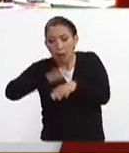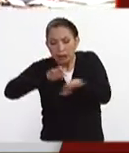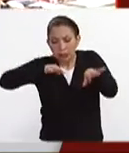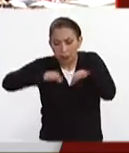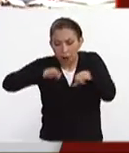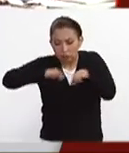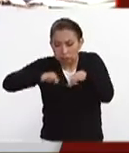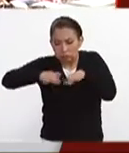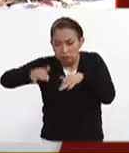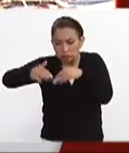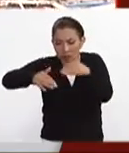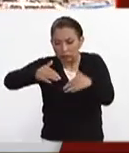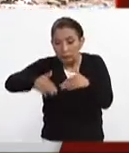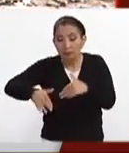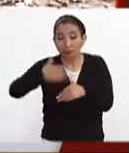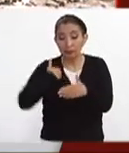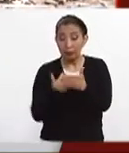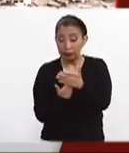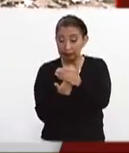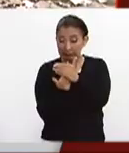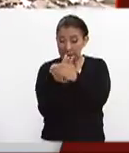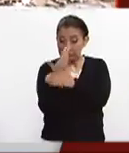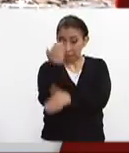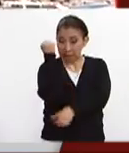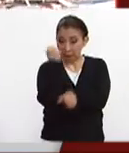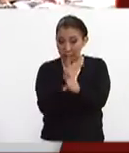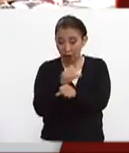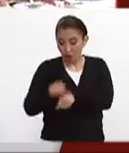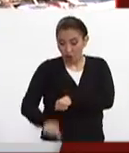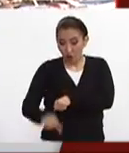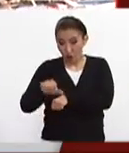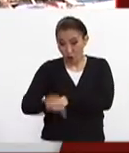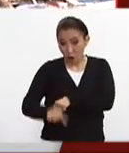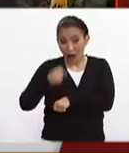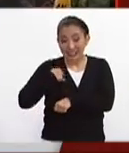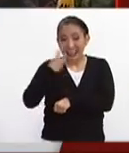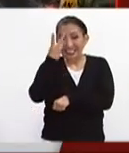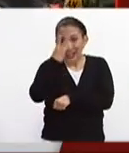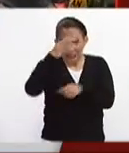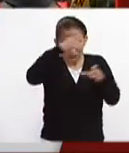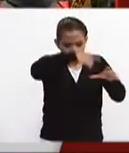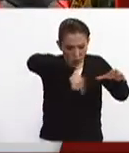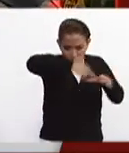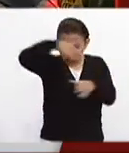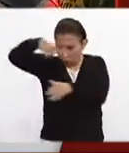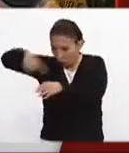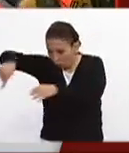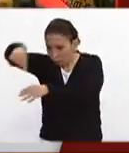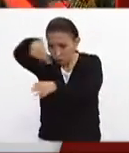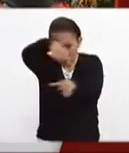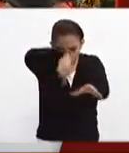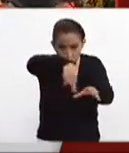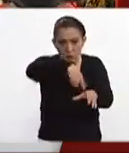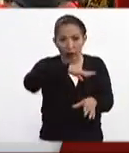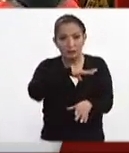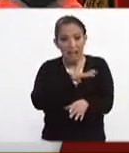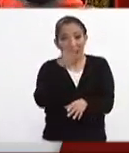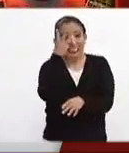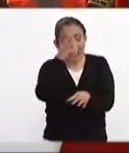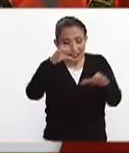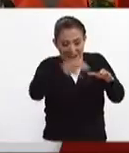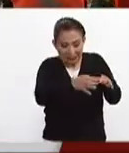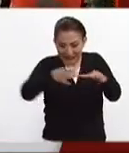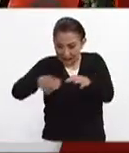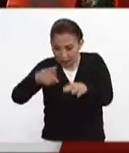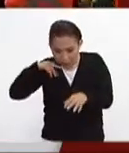estos trabajos la madrugada de este día ya hicieron tres huecos han podido hacer tres